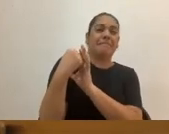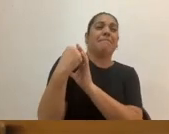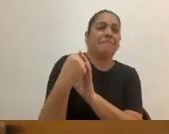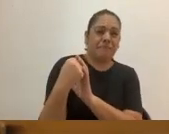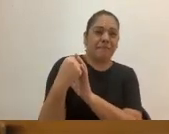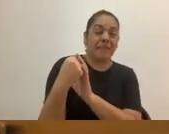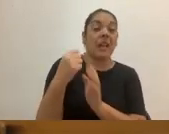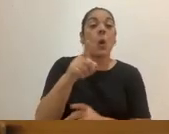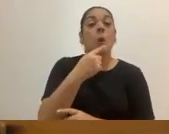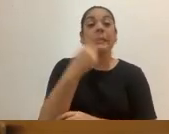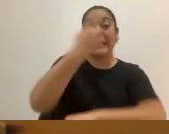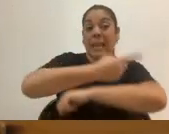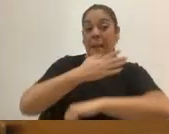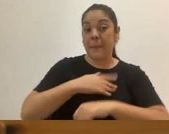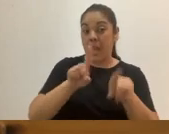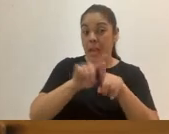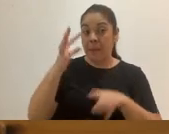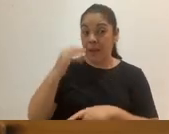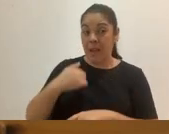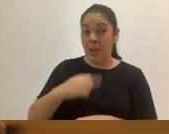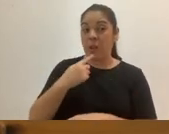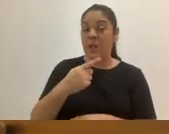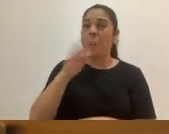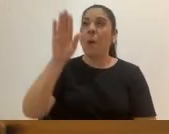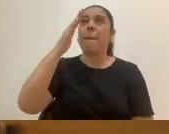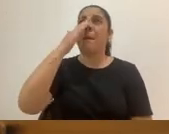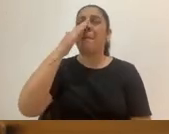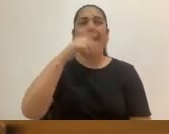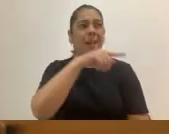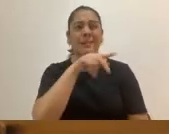hermano le dijo a mi madre, es normal que papá…